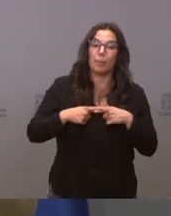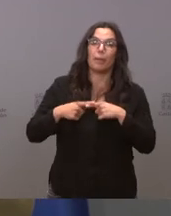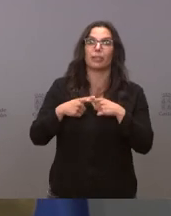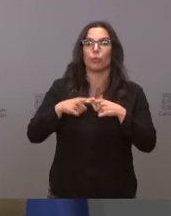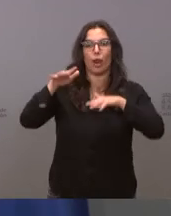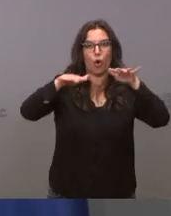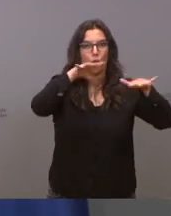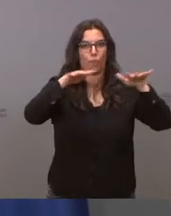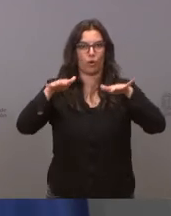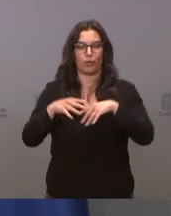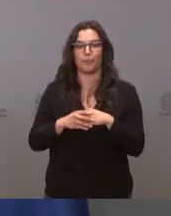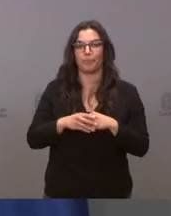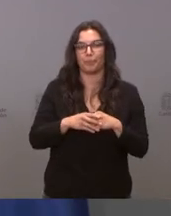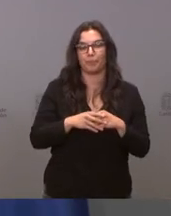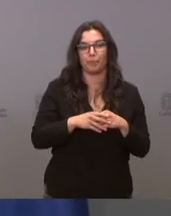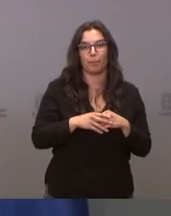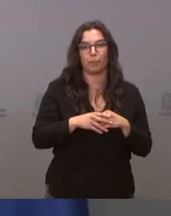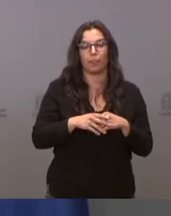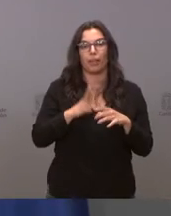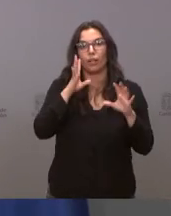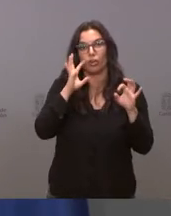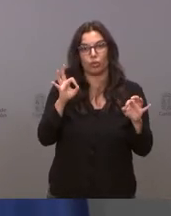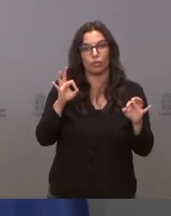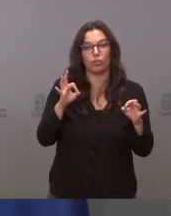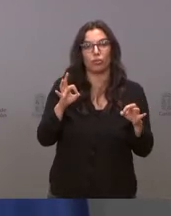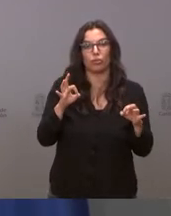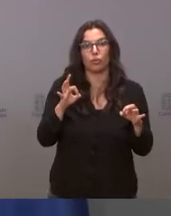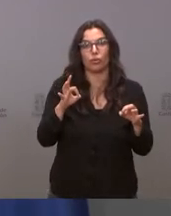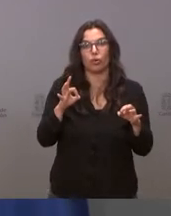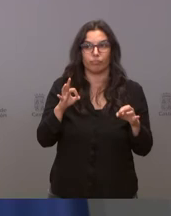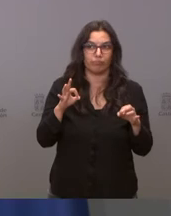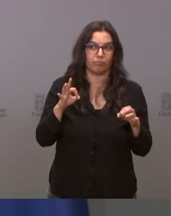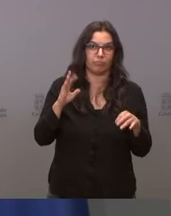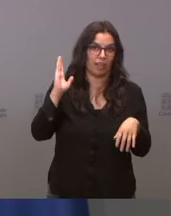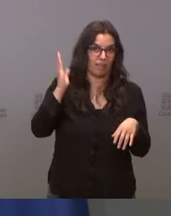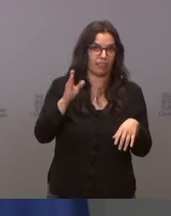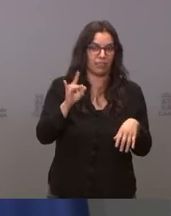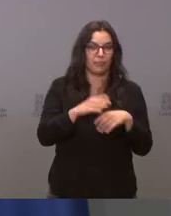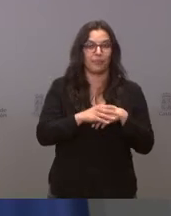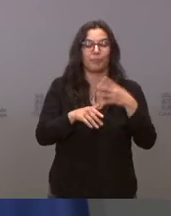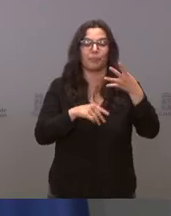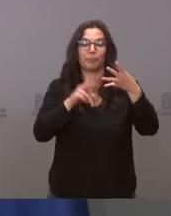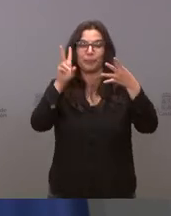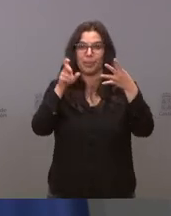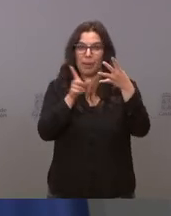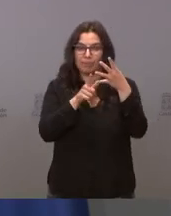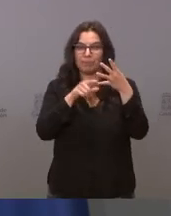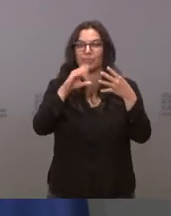homogéneo posible y naturalmente que esto le va a afectar sobre el polígono de Valcorva